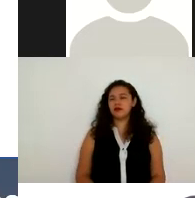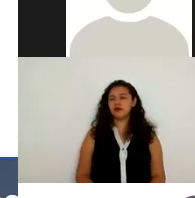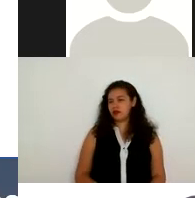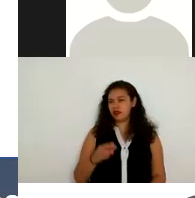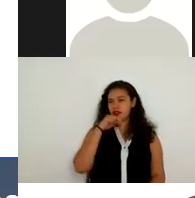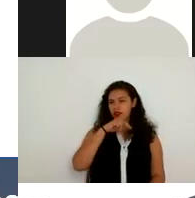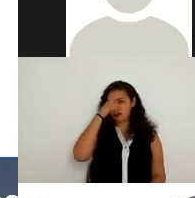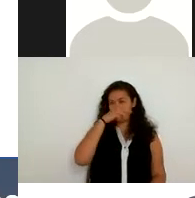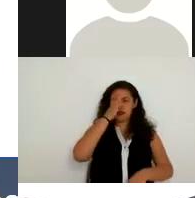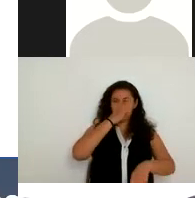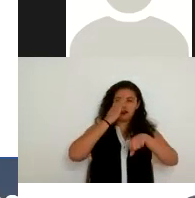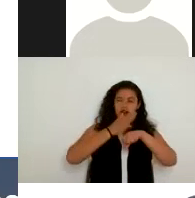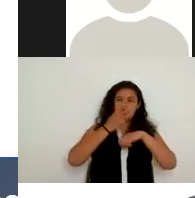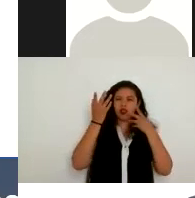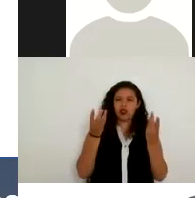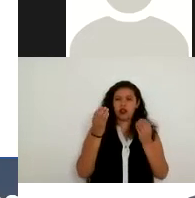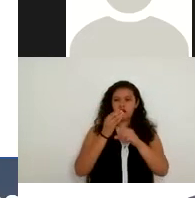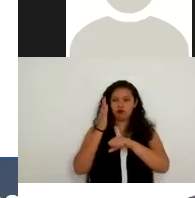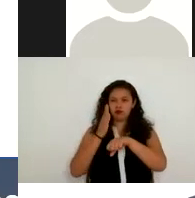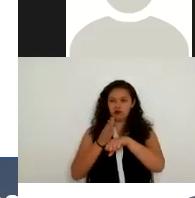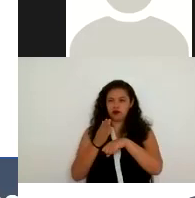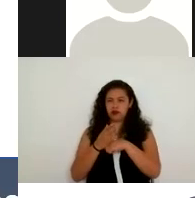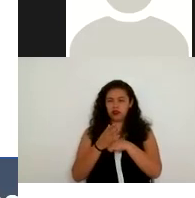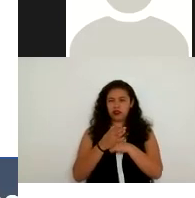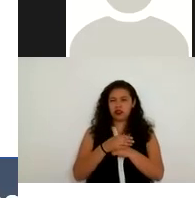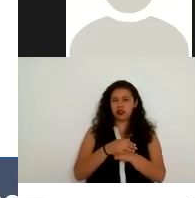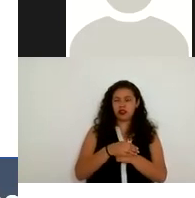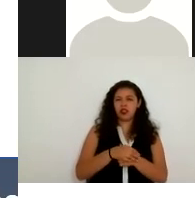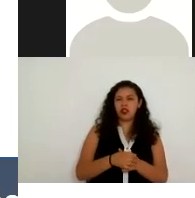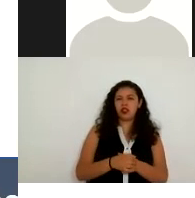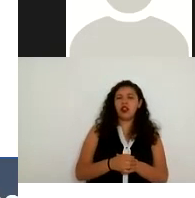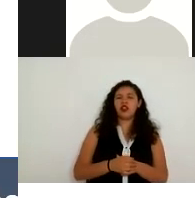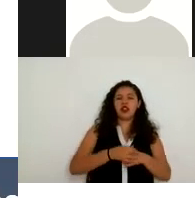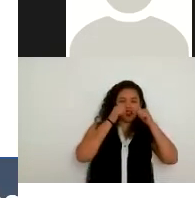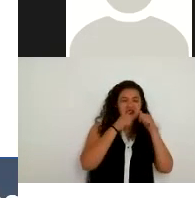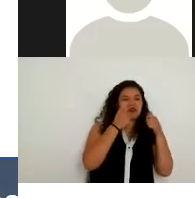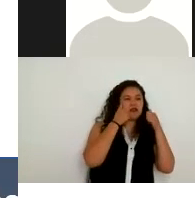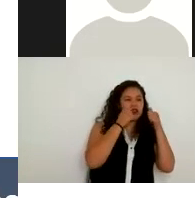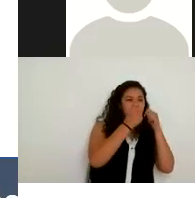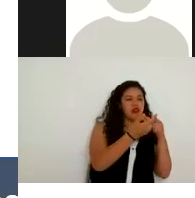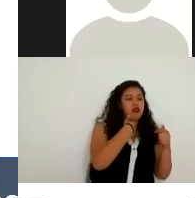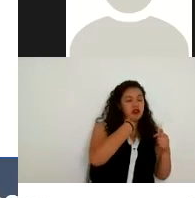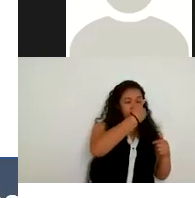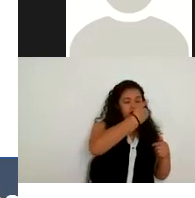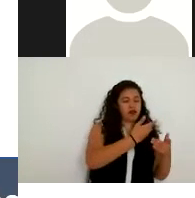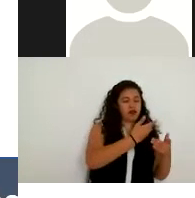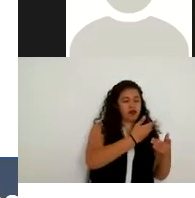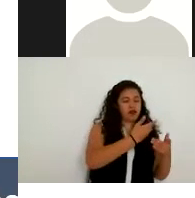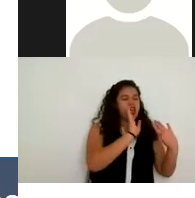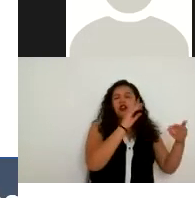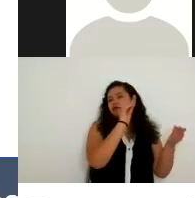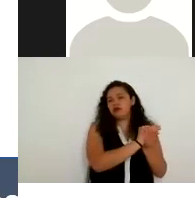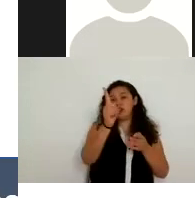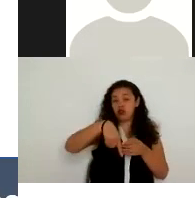sanción o infracción los motivos de sanciones no dar atención a las solicitudes que estamos viendo ahorita si usted les ingresa una solicitud de acceso